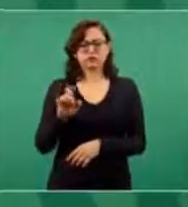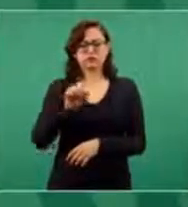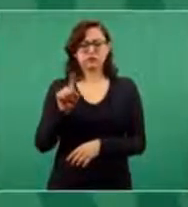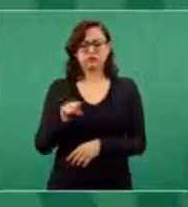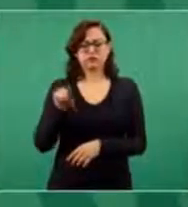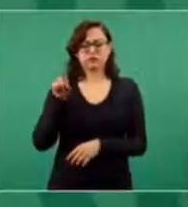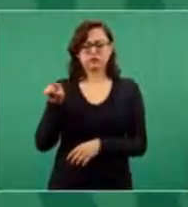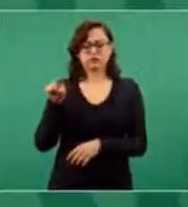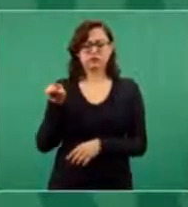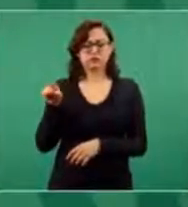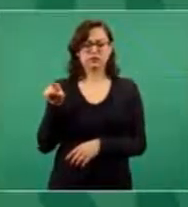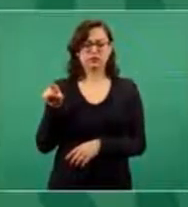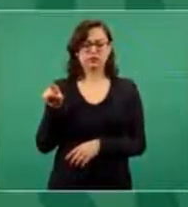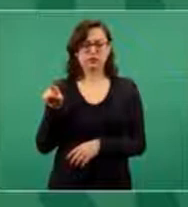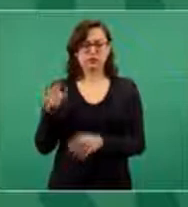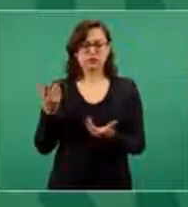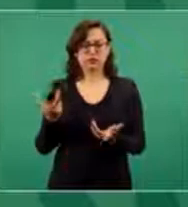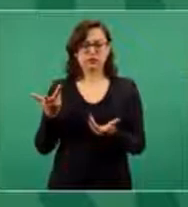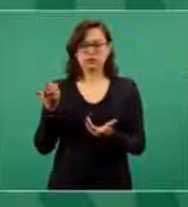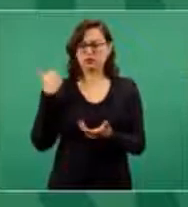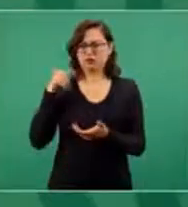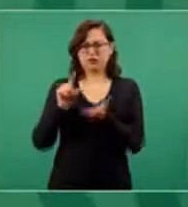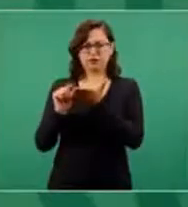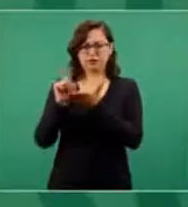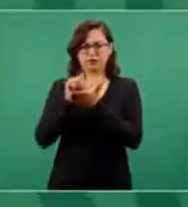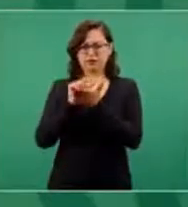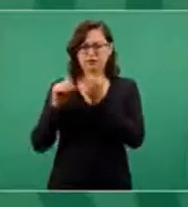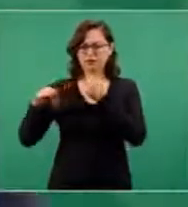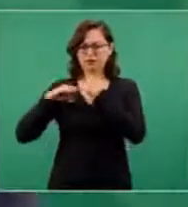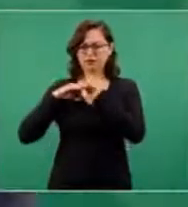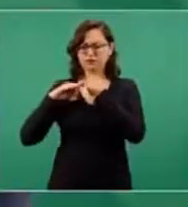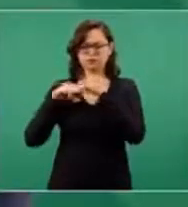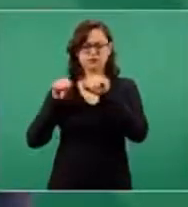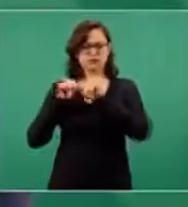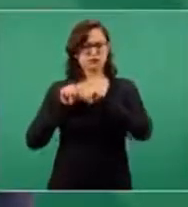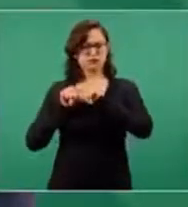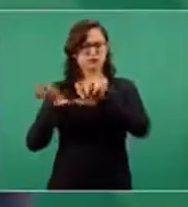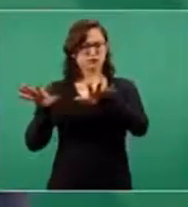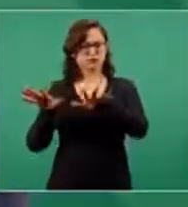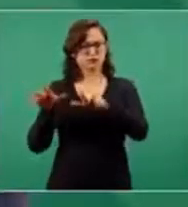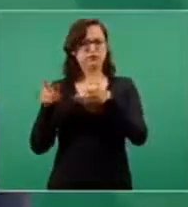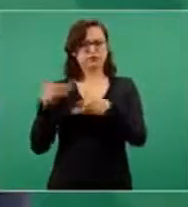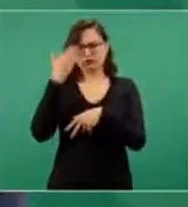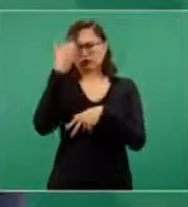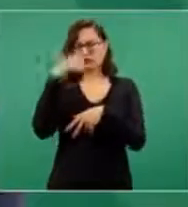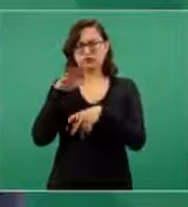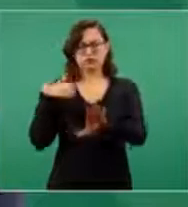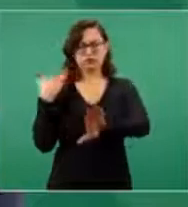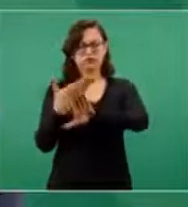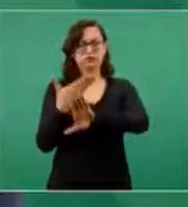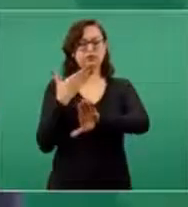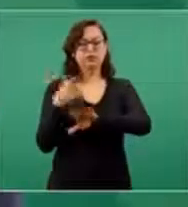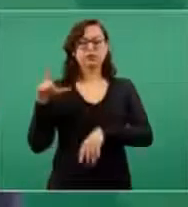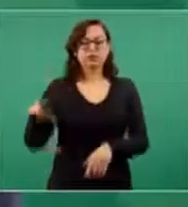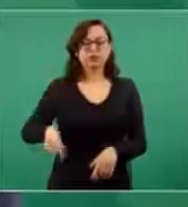tacita que está metido ahora en la campaña en contra nuestra,